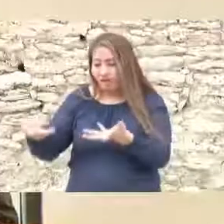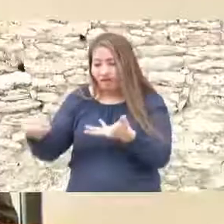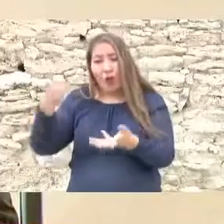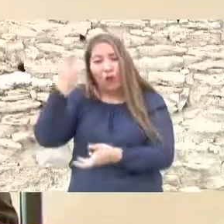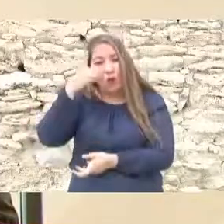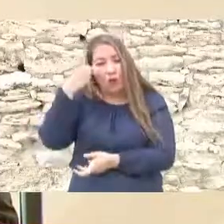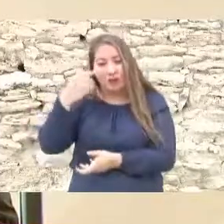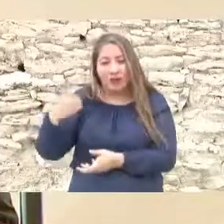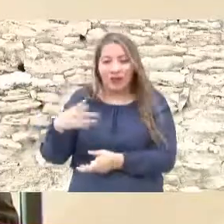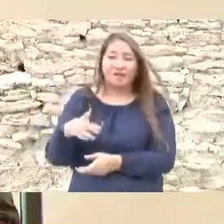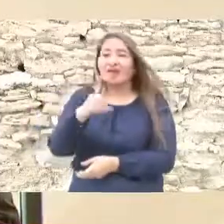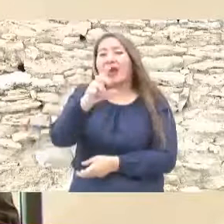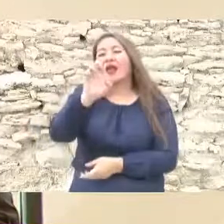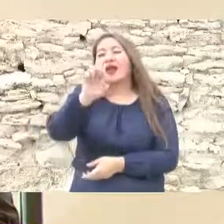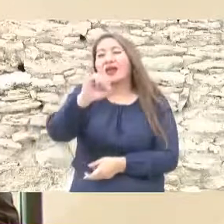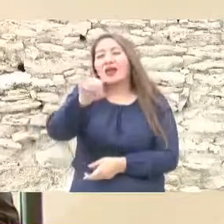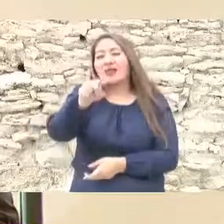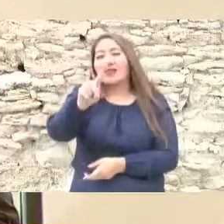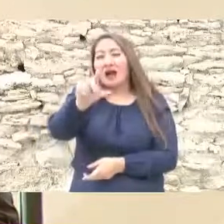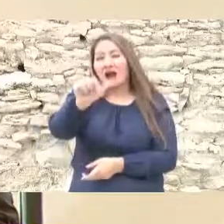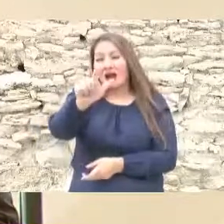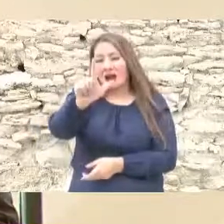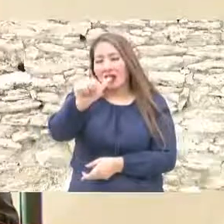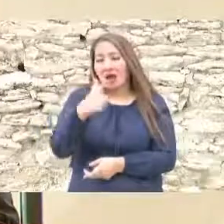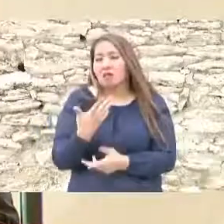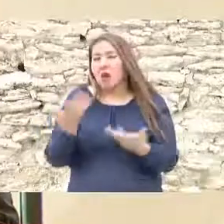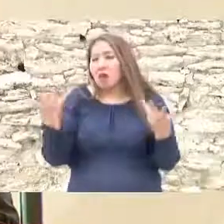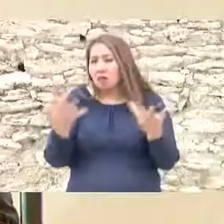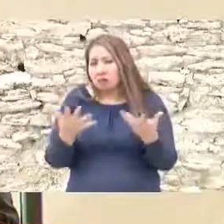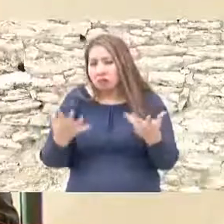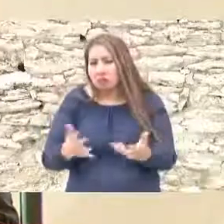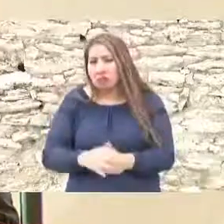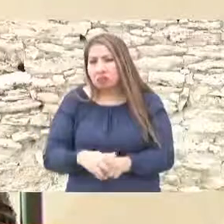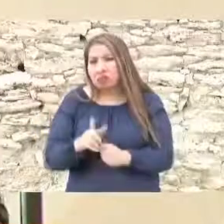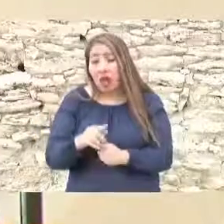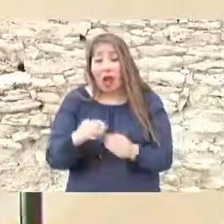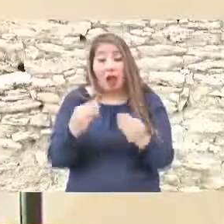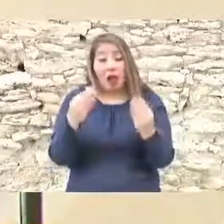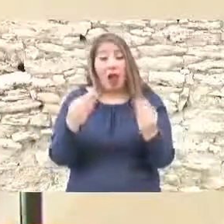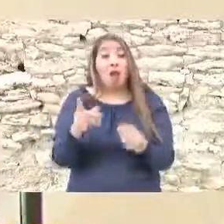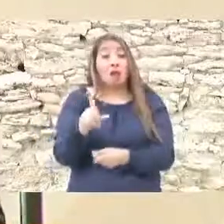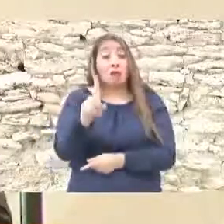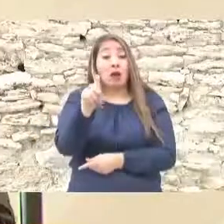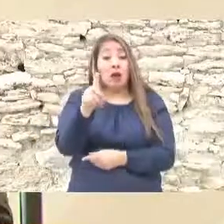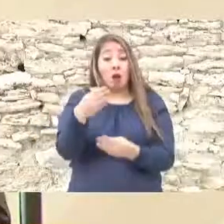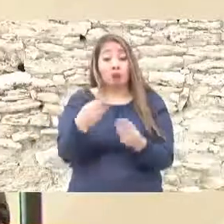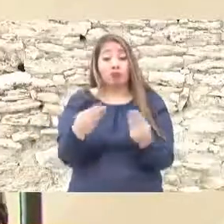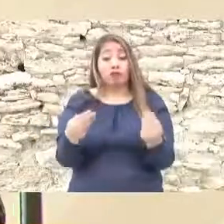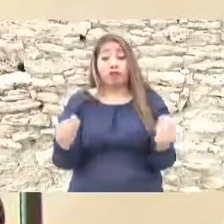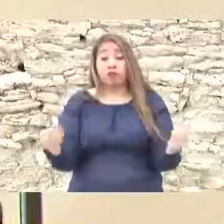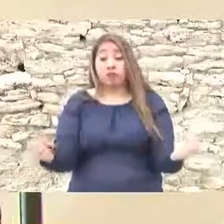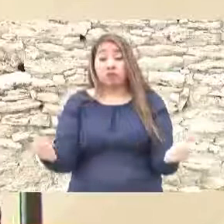producción industrial lechera hizo que en 2006 el agua desapareciera de Cuatrociénegas pues se requiere